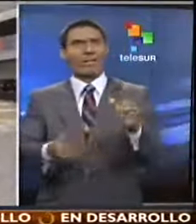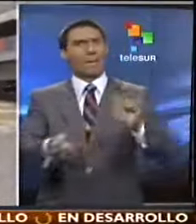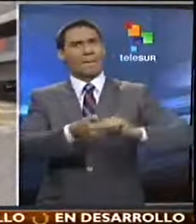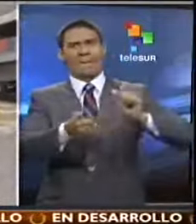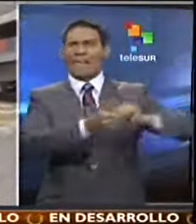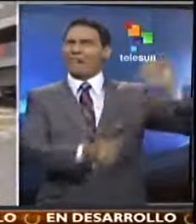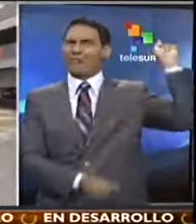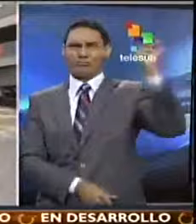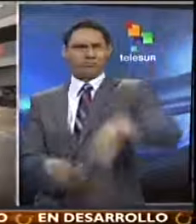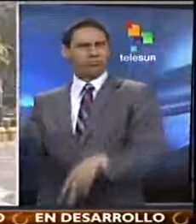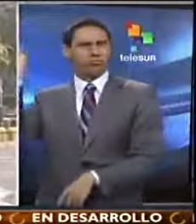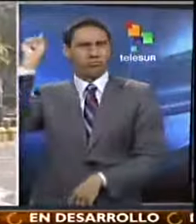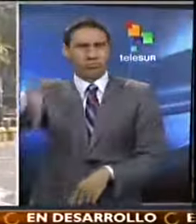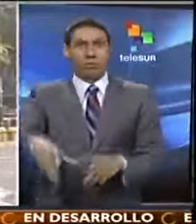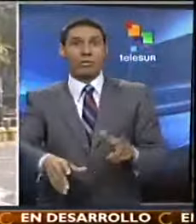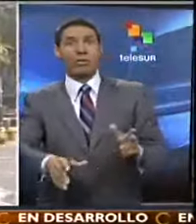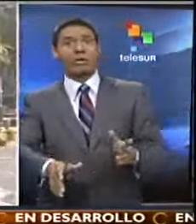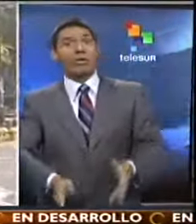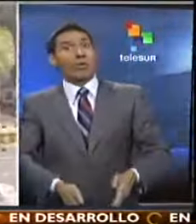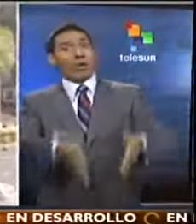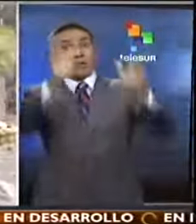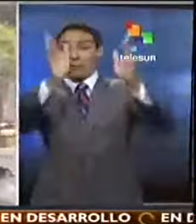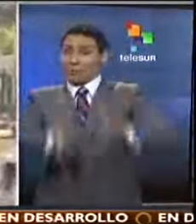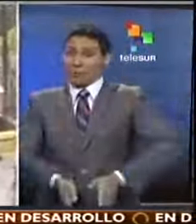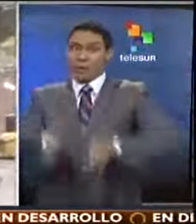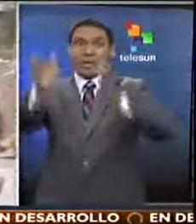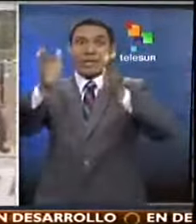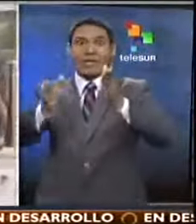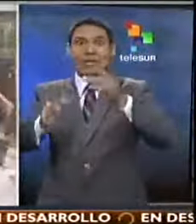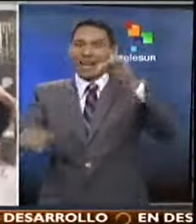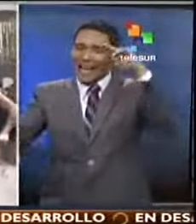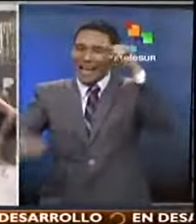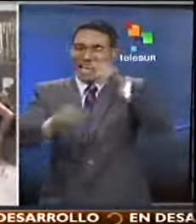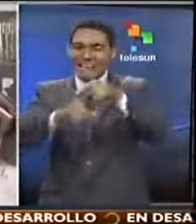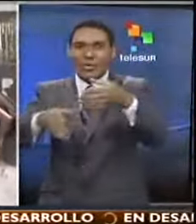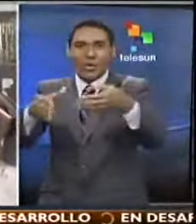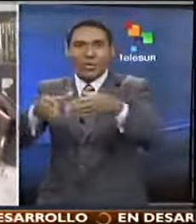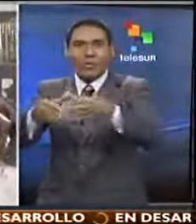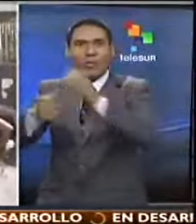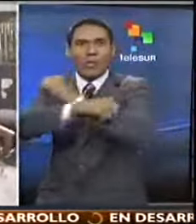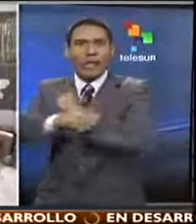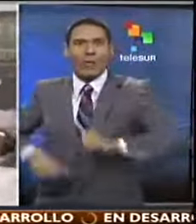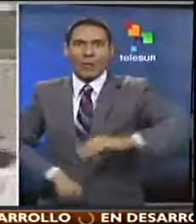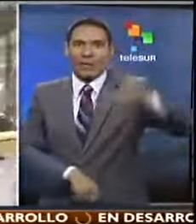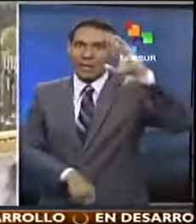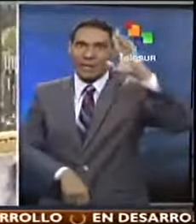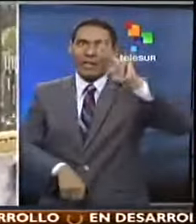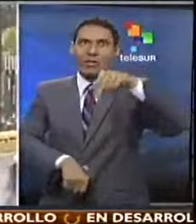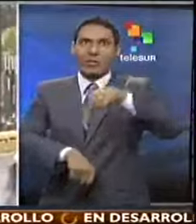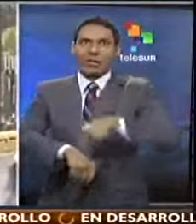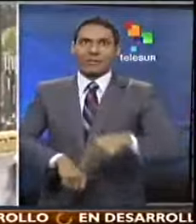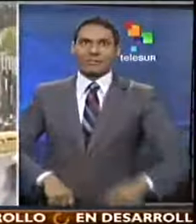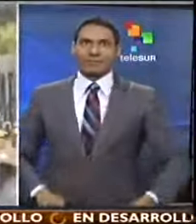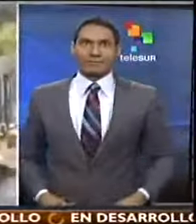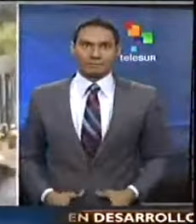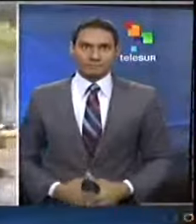lanzando objetos contundentes desde los edificios hacia donde se encuentra la guardia.